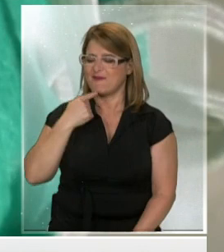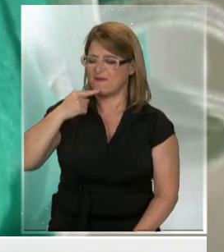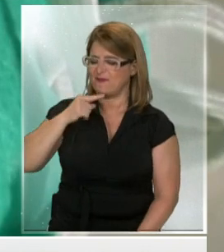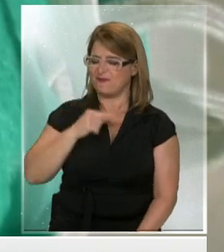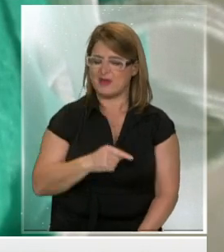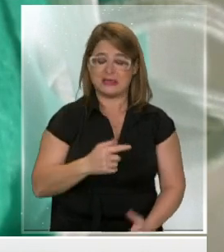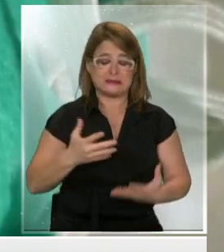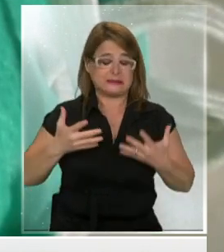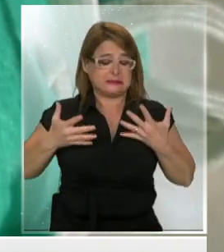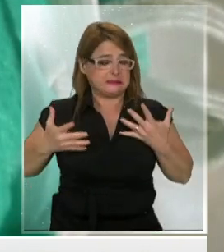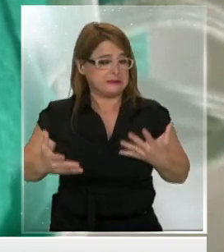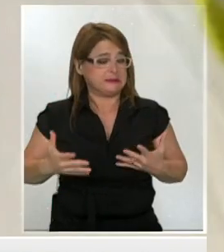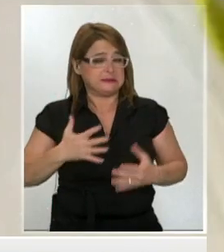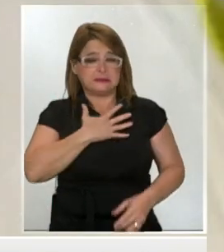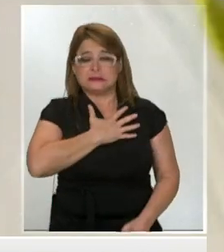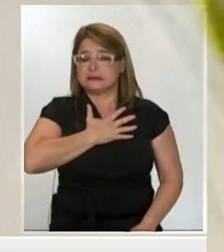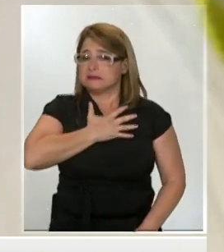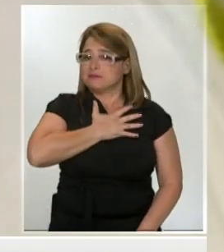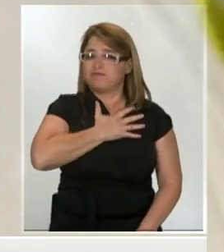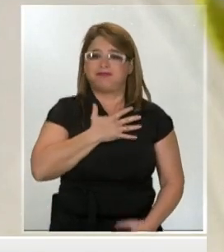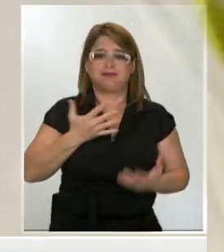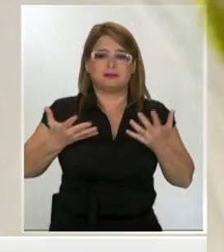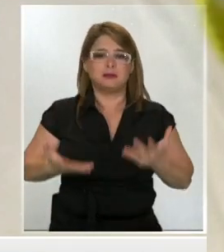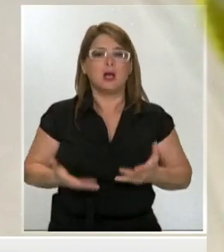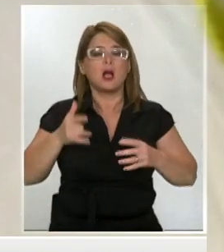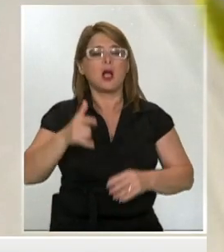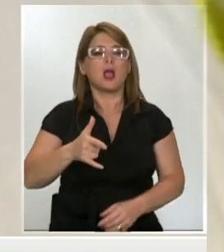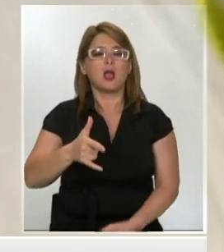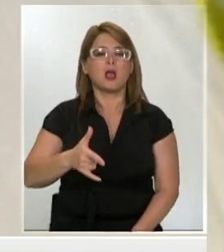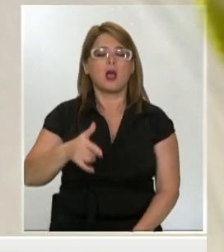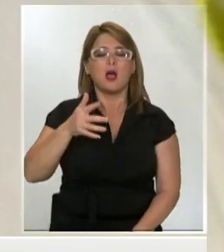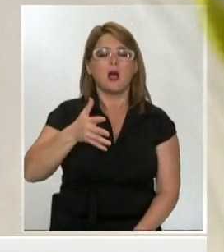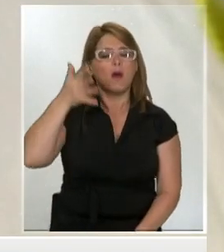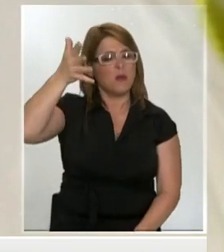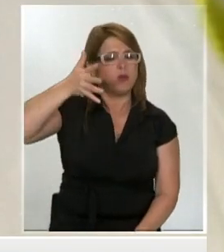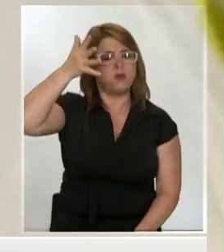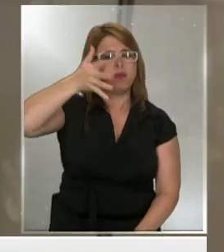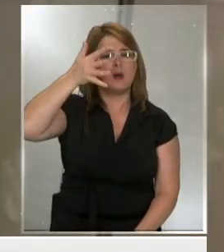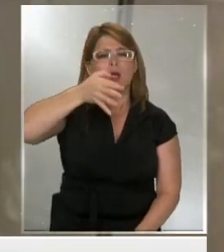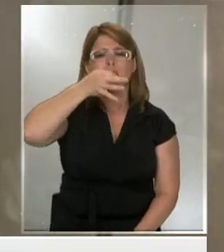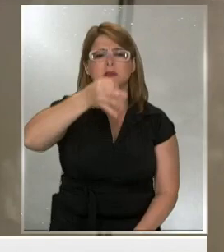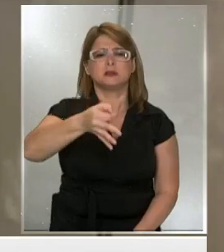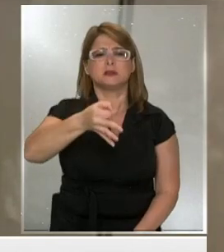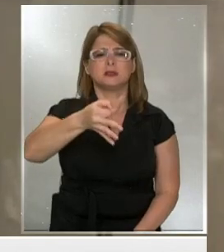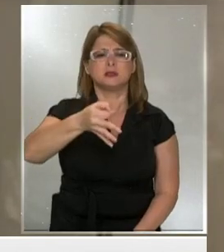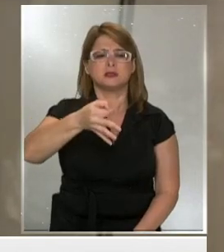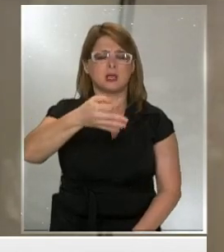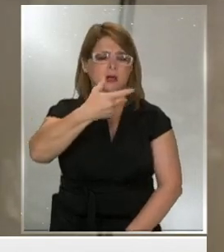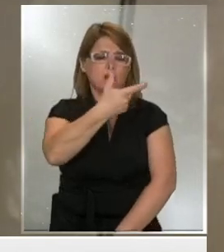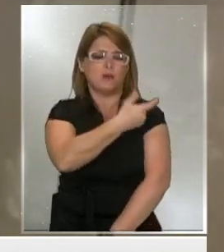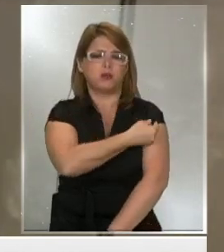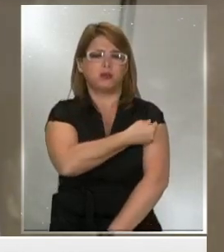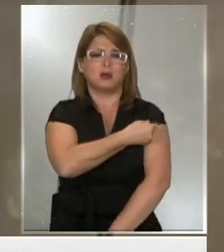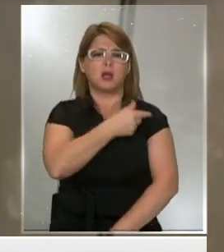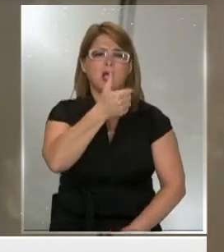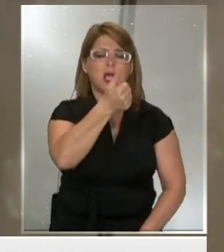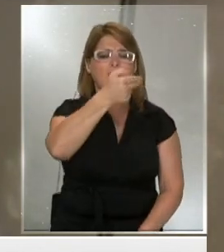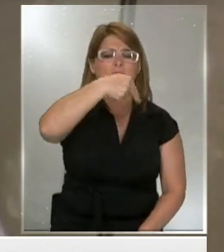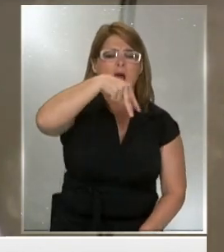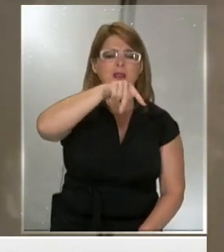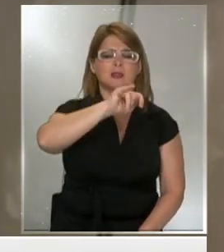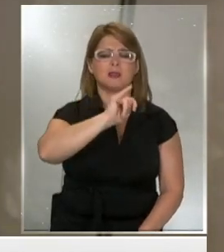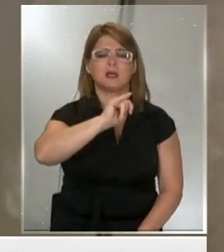En una nueva conferencia que les comentaba que realizó ayer, respaldó el uso también de la droga antimalárica para el COVID-19.